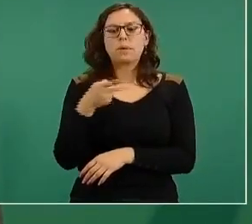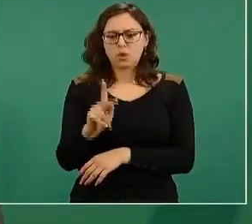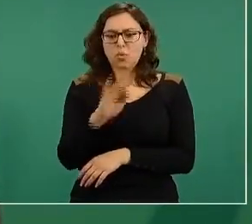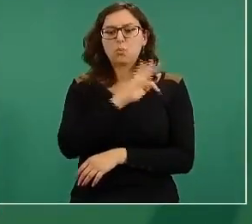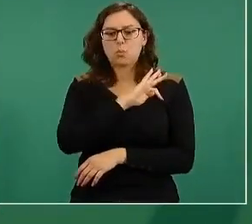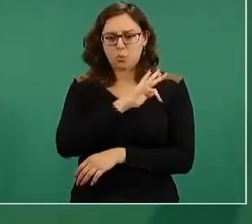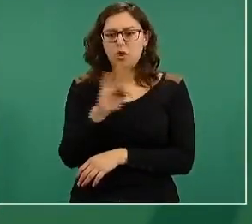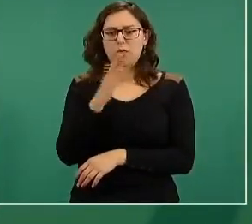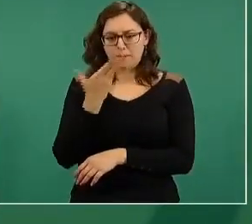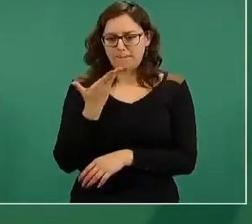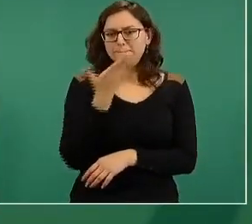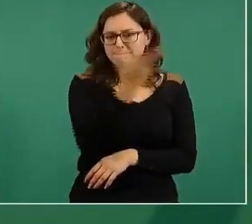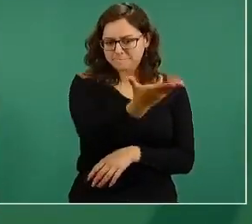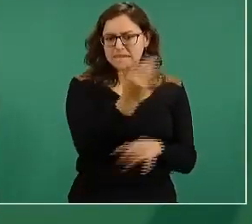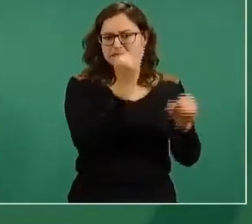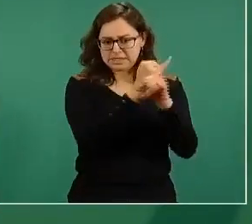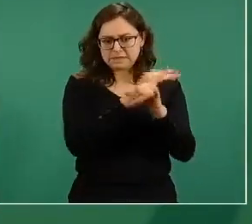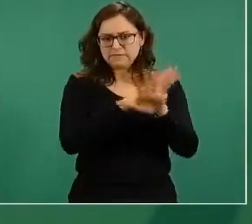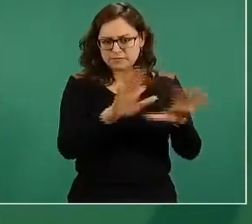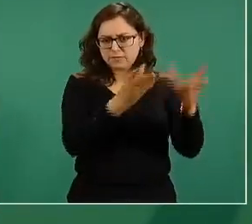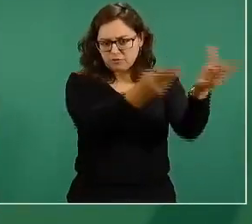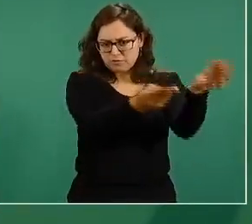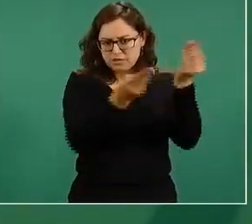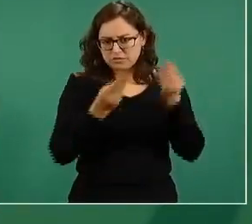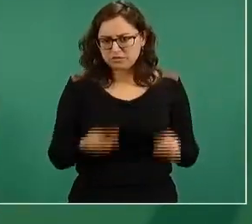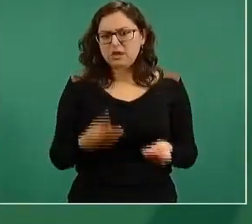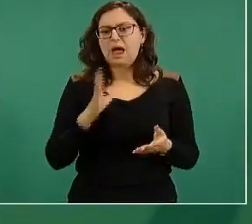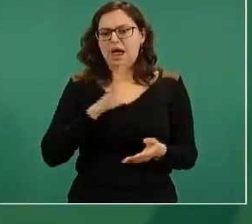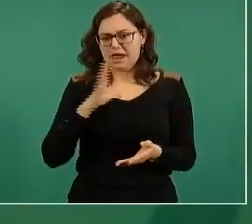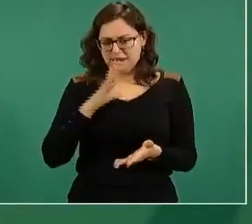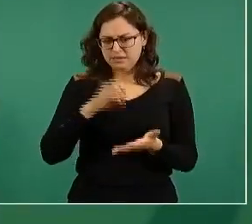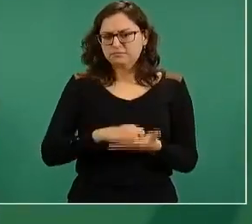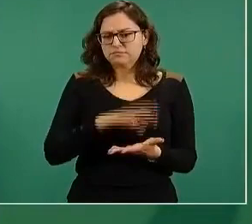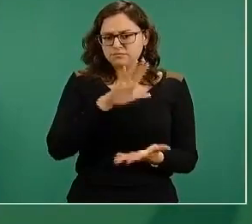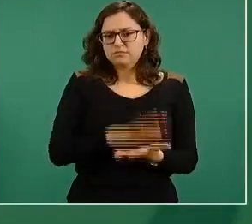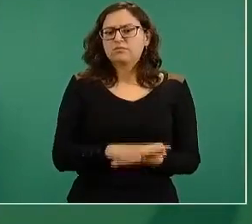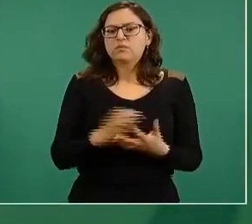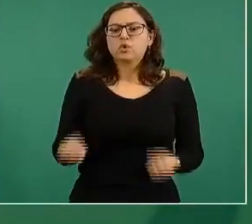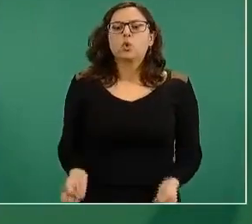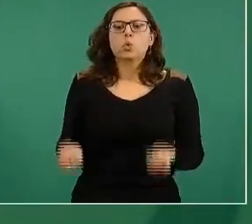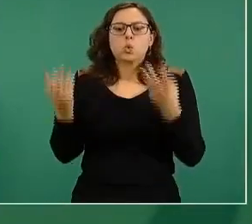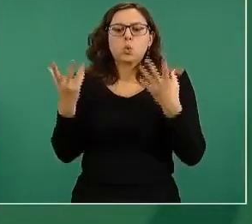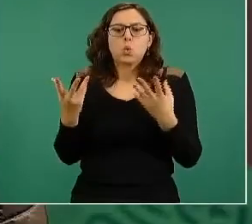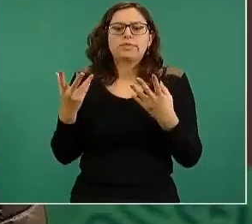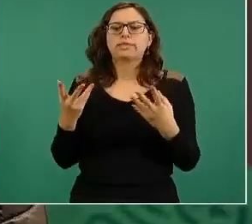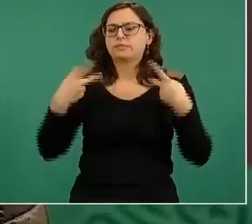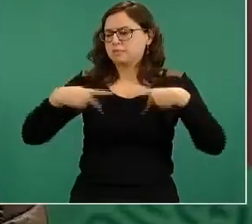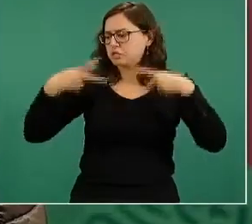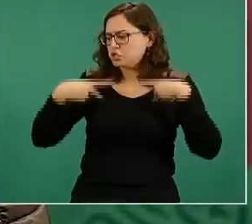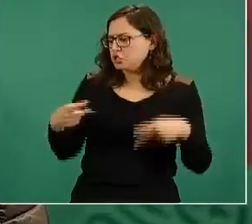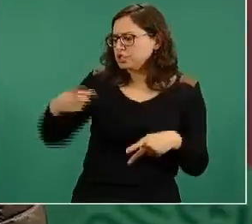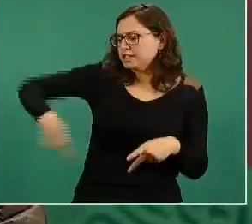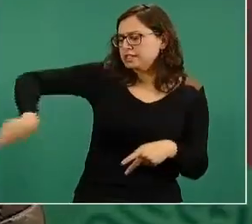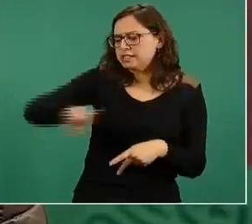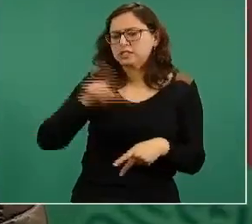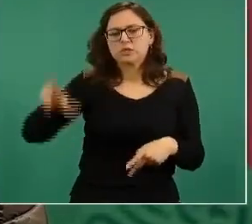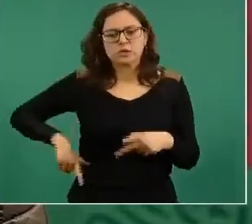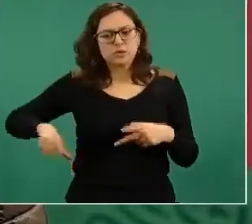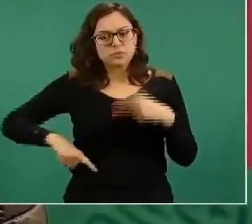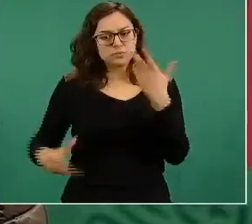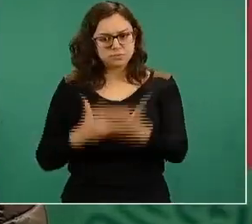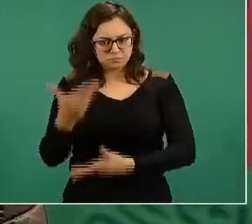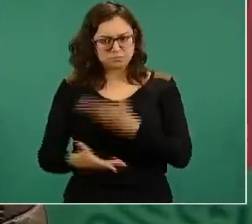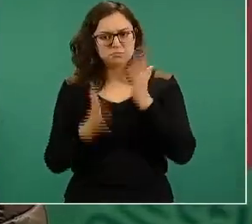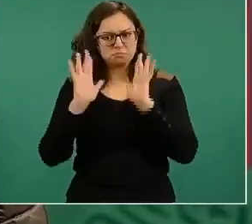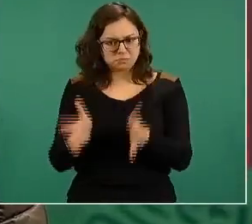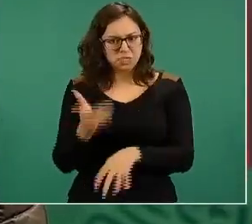de información los reportes que se están dando, si tenemos el dato de cuántas servidoras y servidores de la Nación se han aplicado